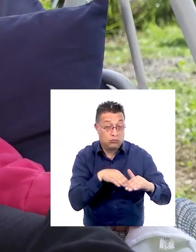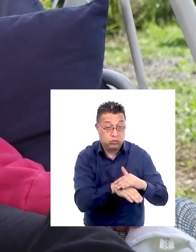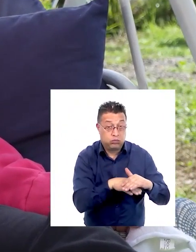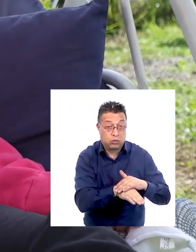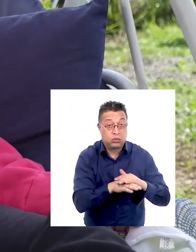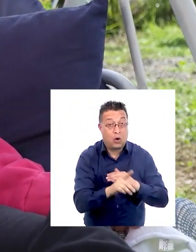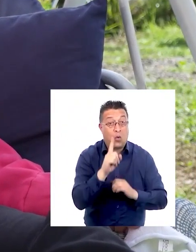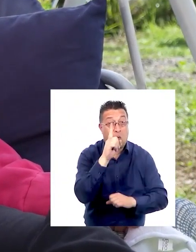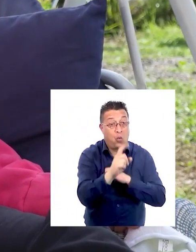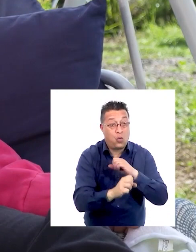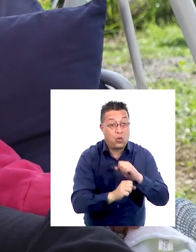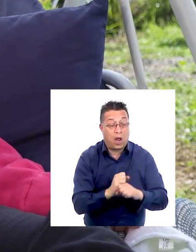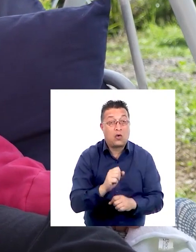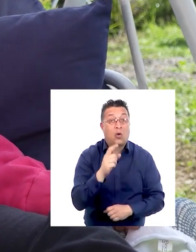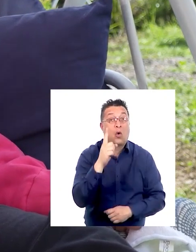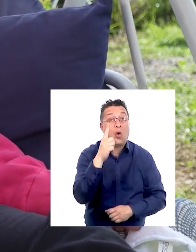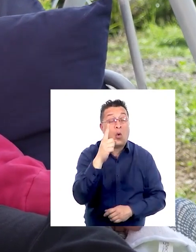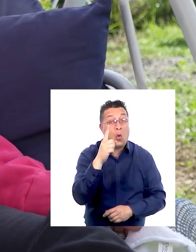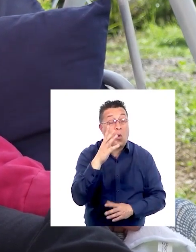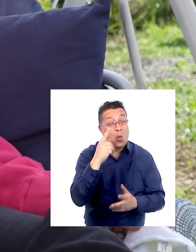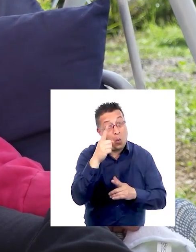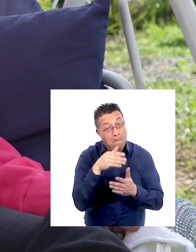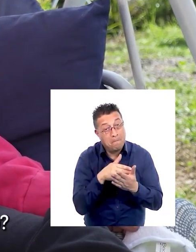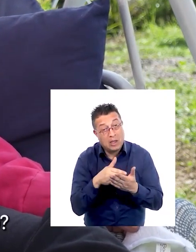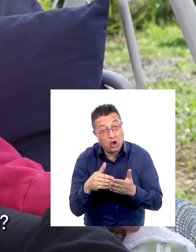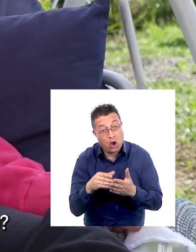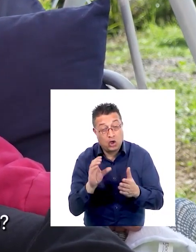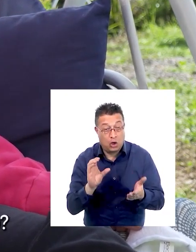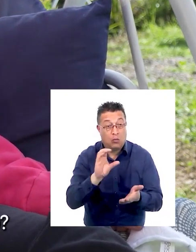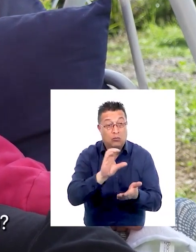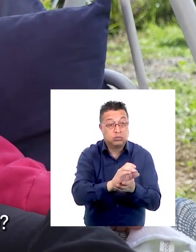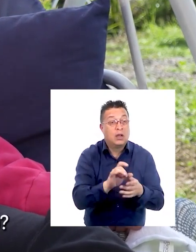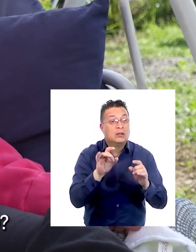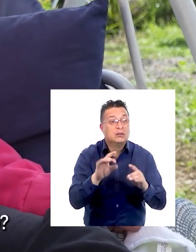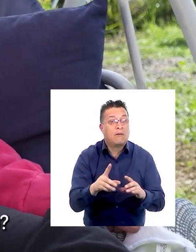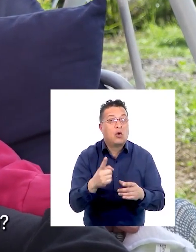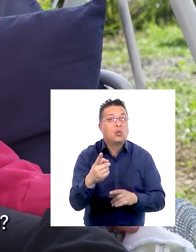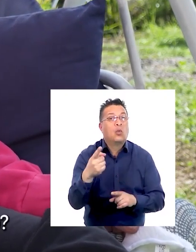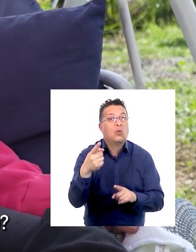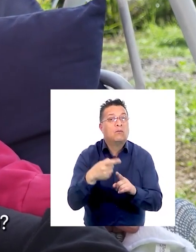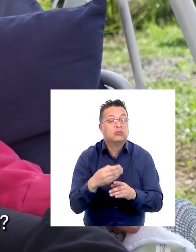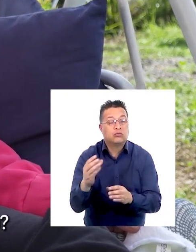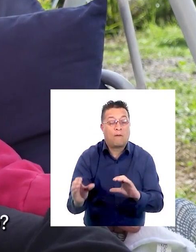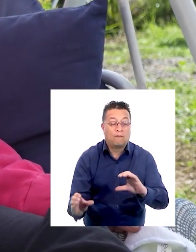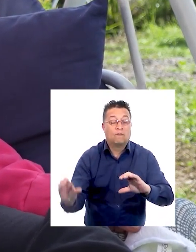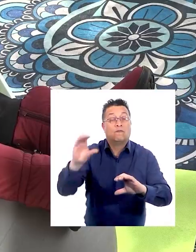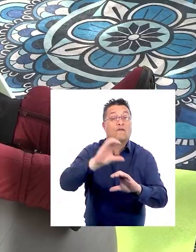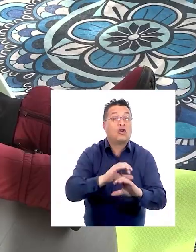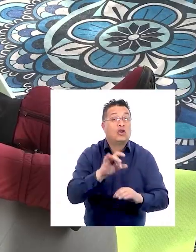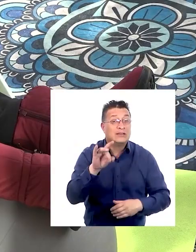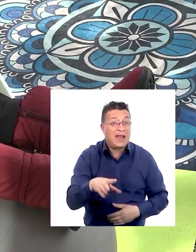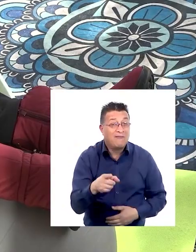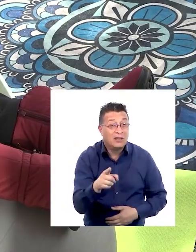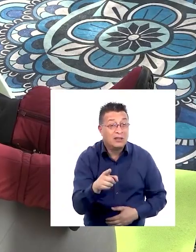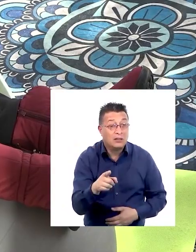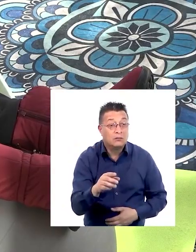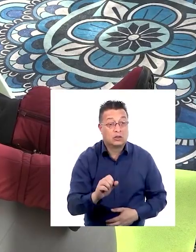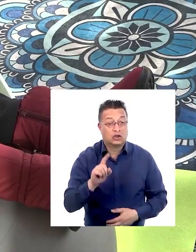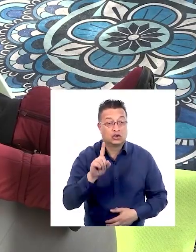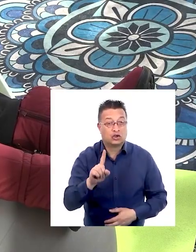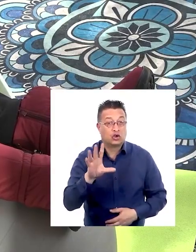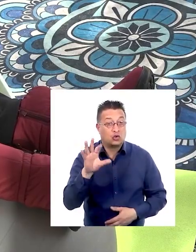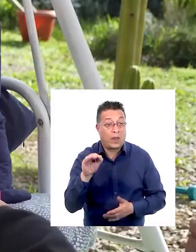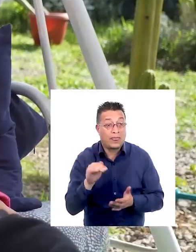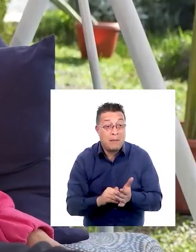un año un palito, o sea, un millón de pesos, ¿sabes cuánto vas a recibir de bonificación, cabrito? ¿150